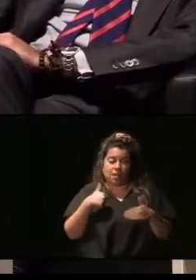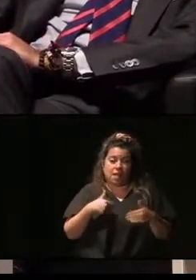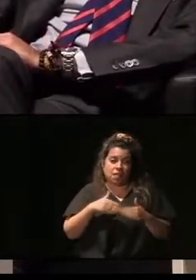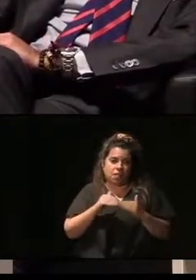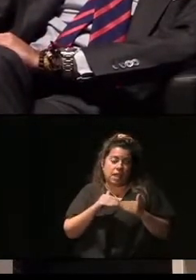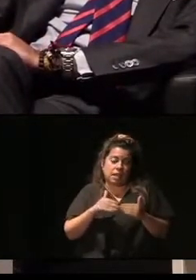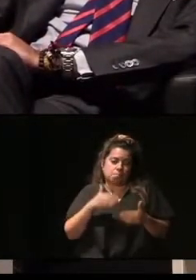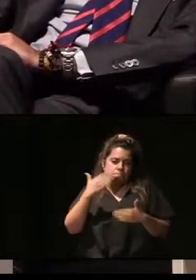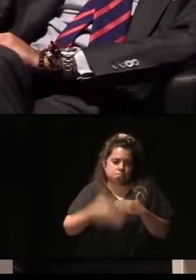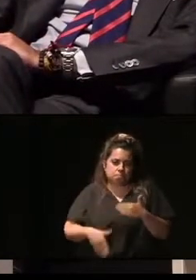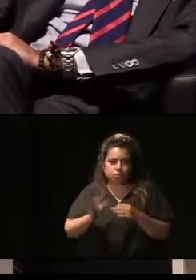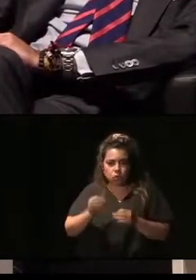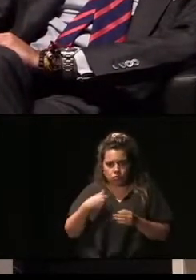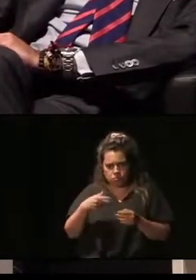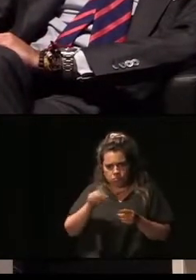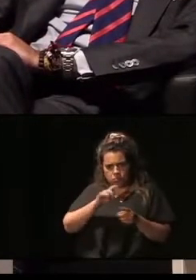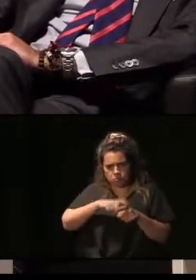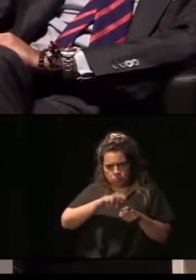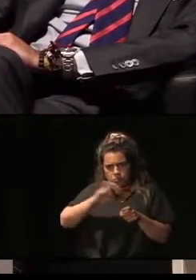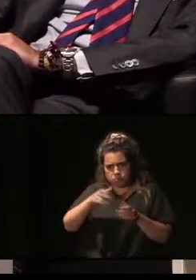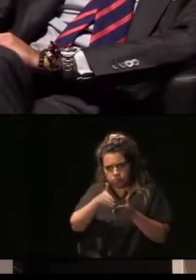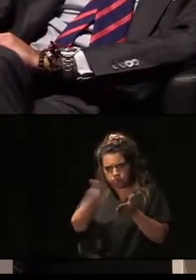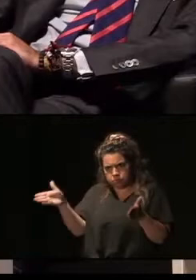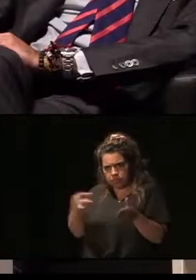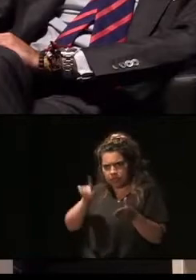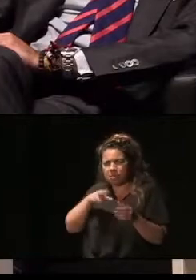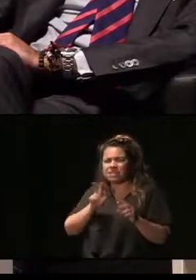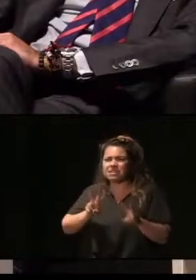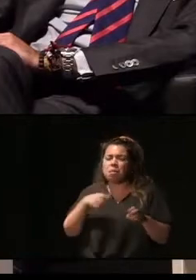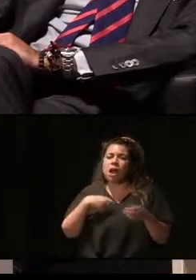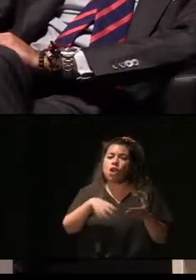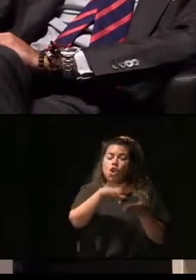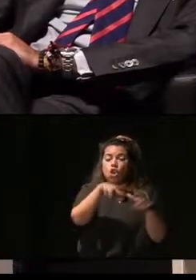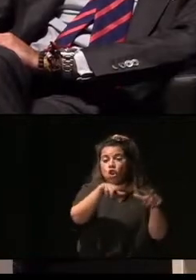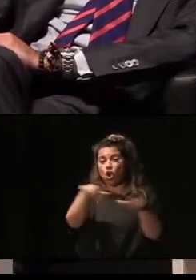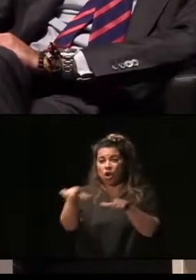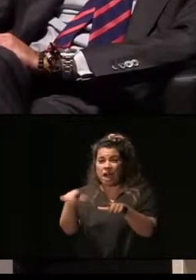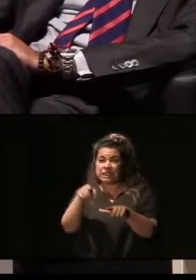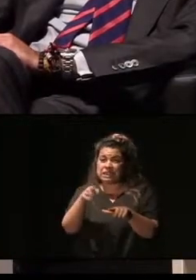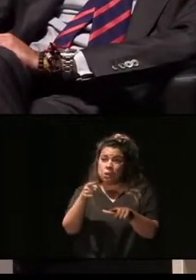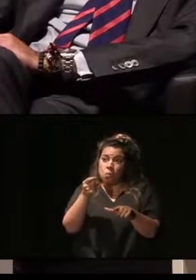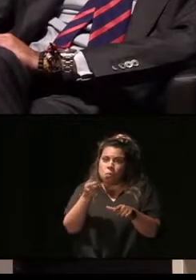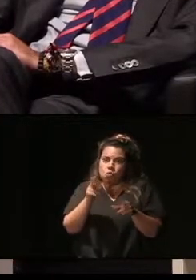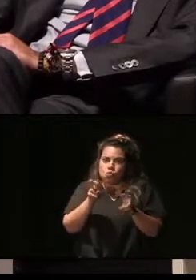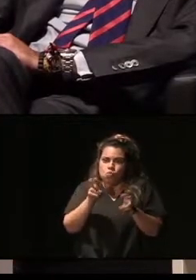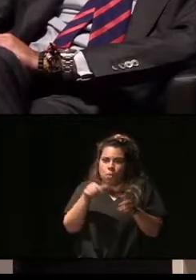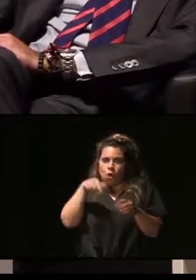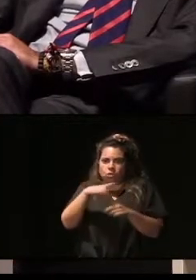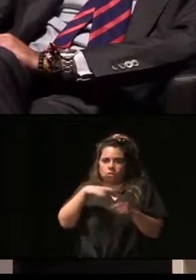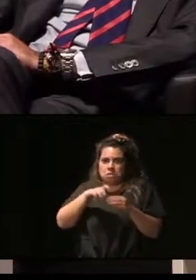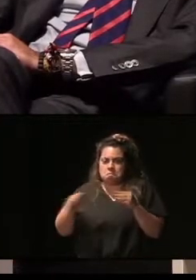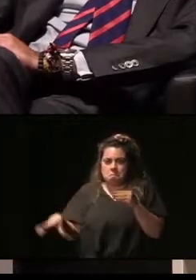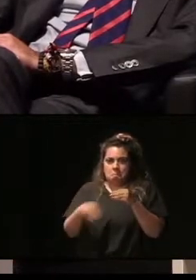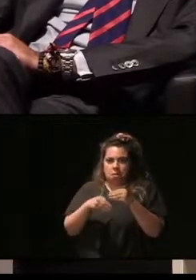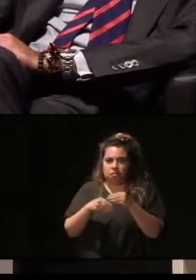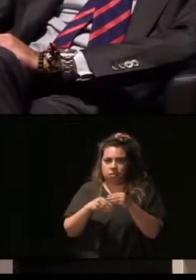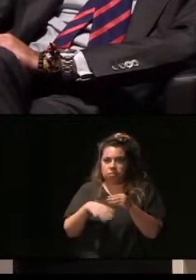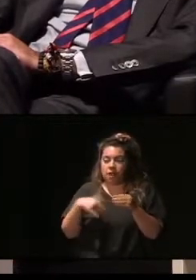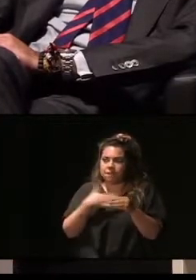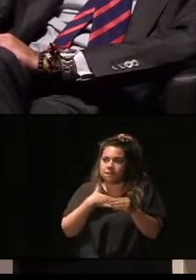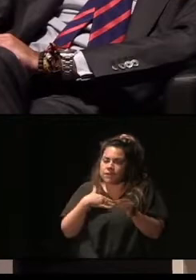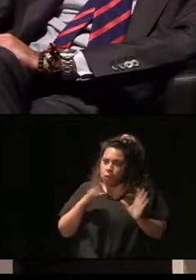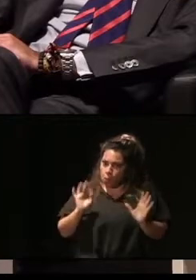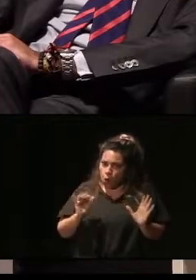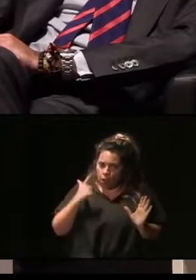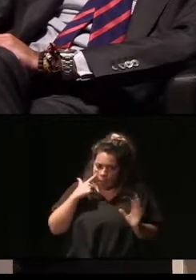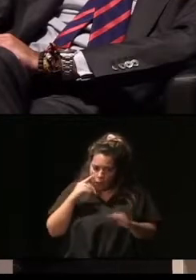los demás aspectos. Los locales es verdad que, como ha sido una línea nueva que hemos incorporado este año, pues bueno, hemos querido ser prudentes y